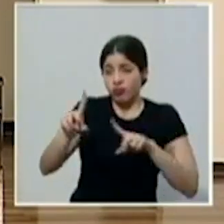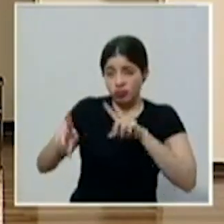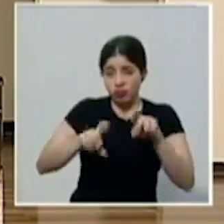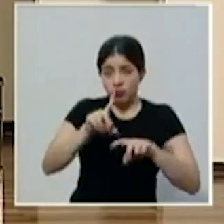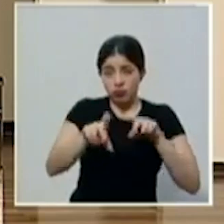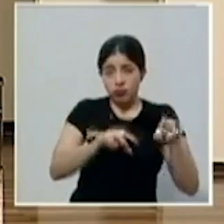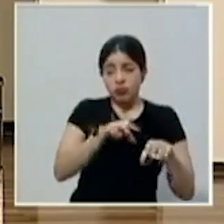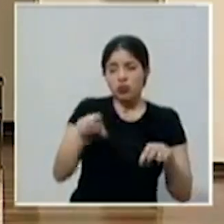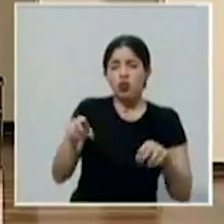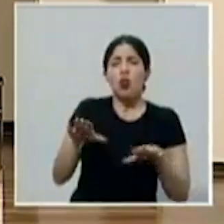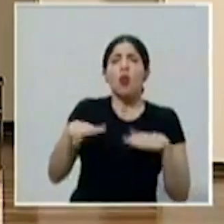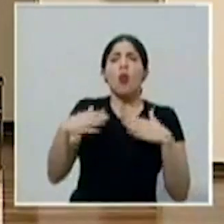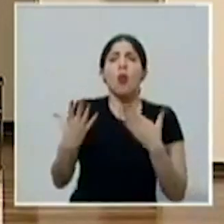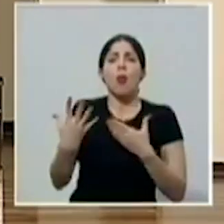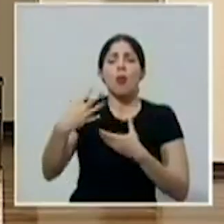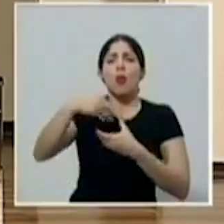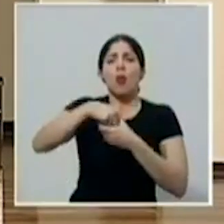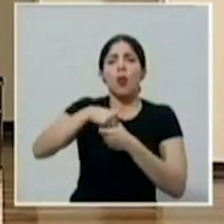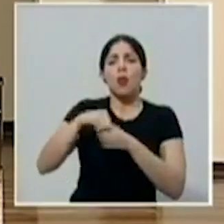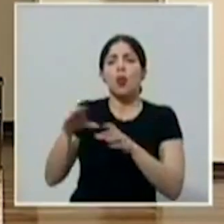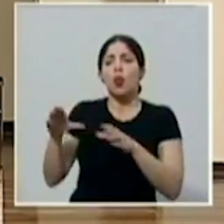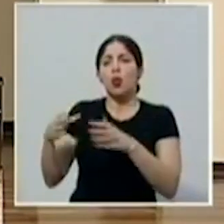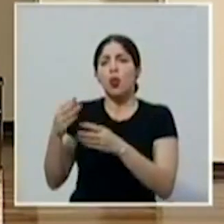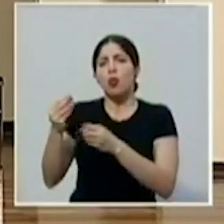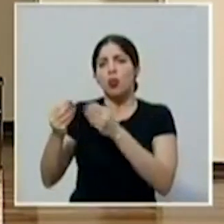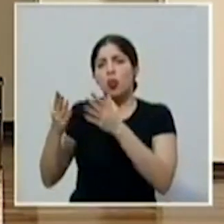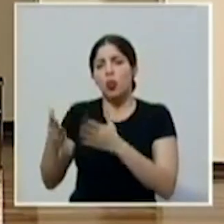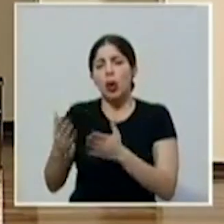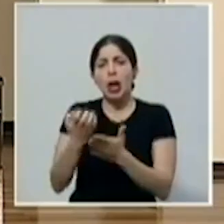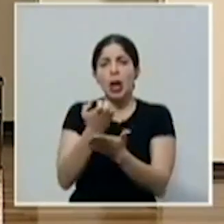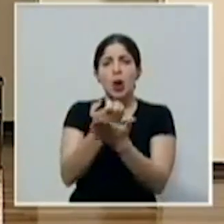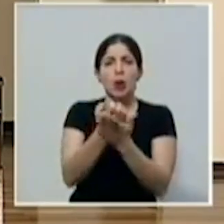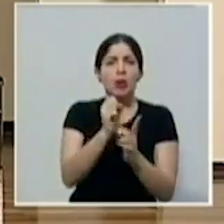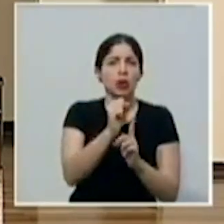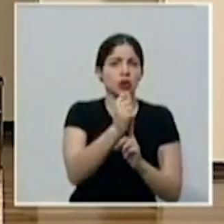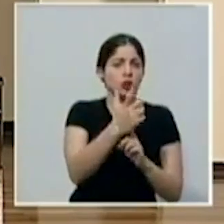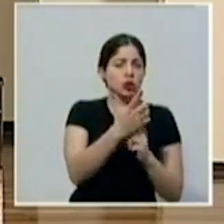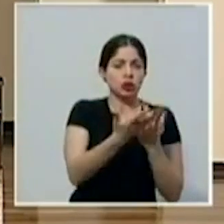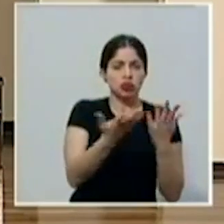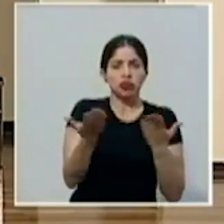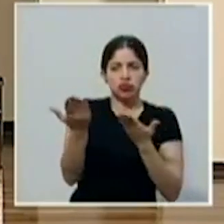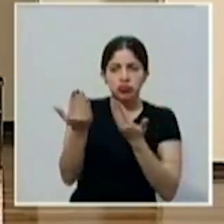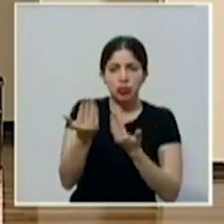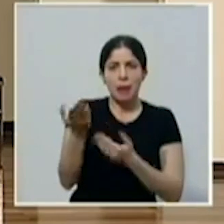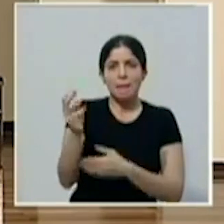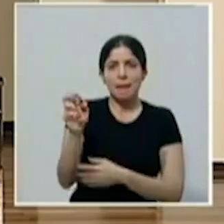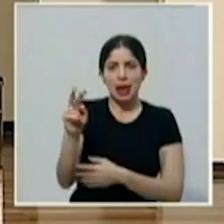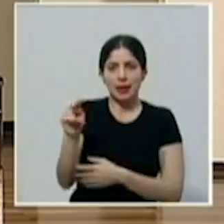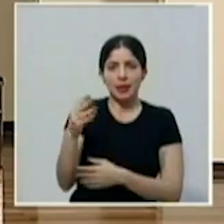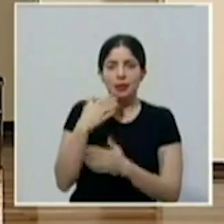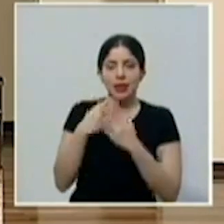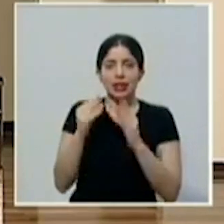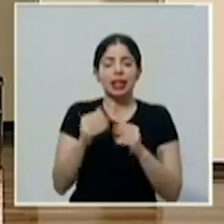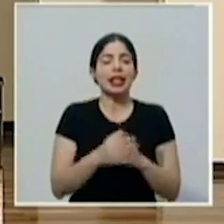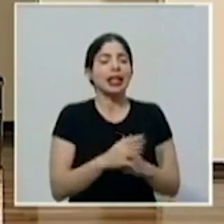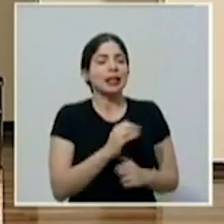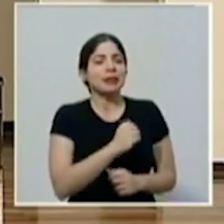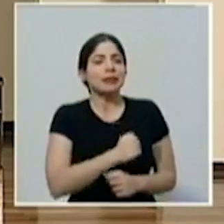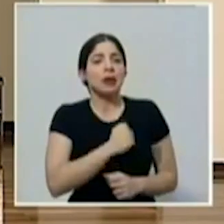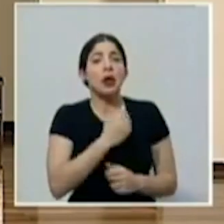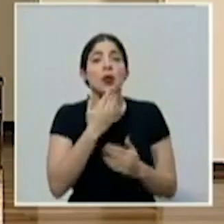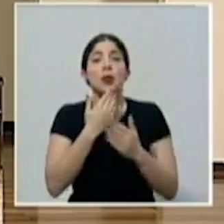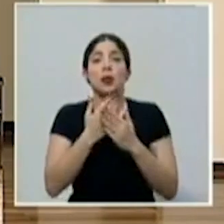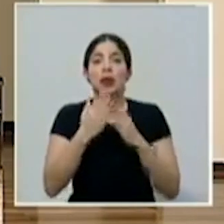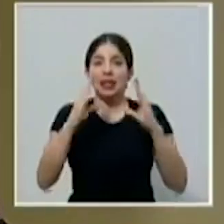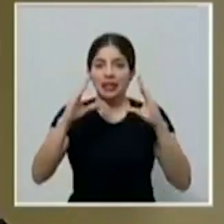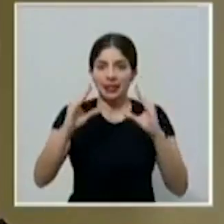van a ser incluidos sectores productivos, económicos, sociales. Don Marvin, muy buenas tardes. Perdón. Muy